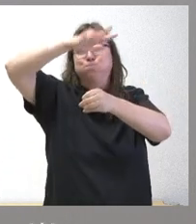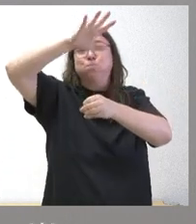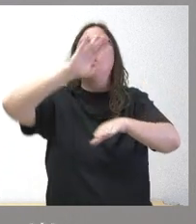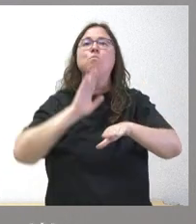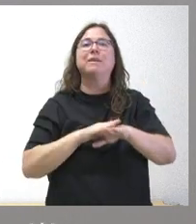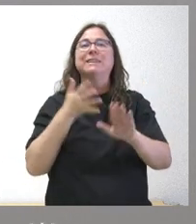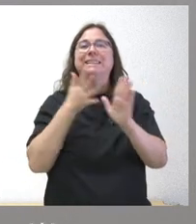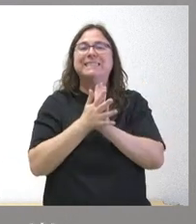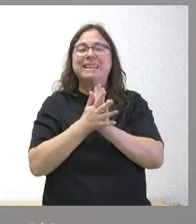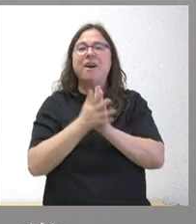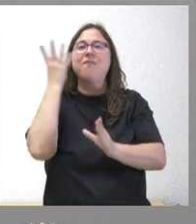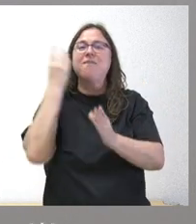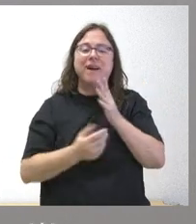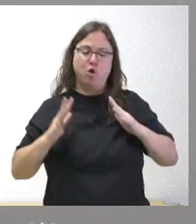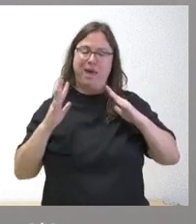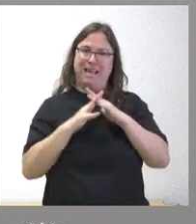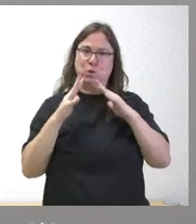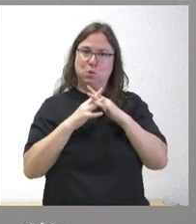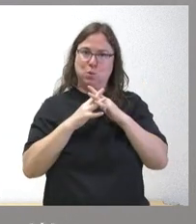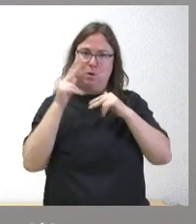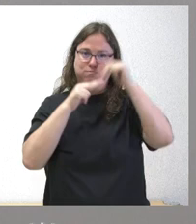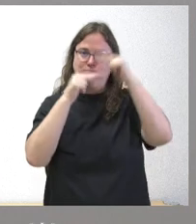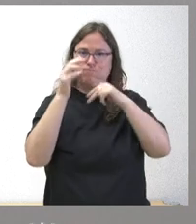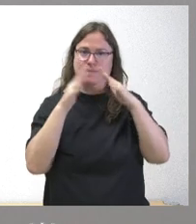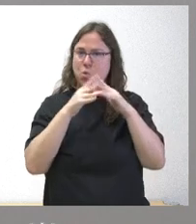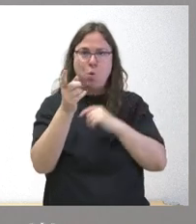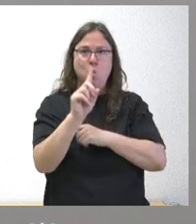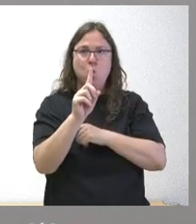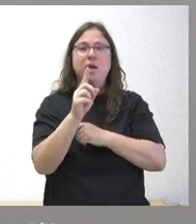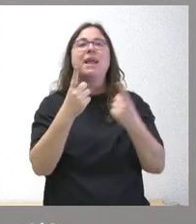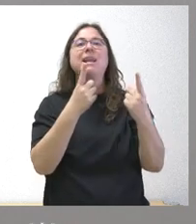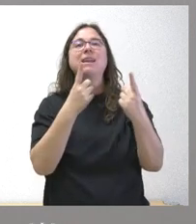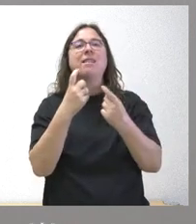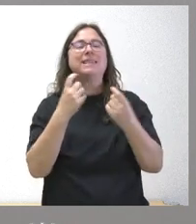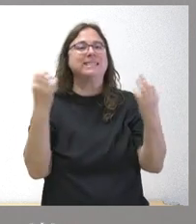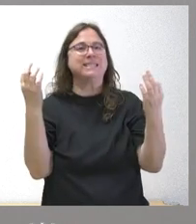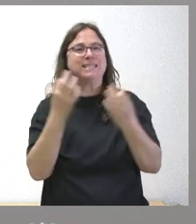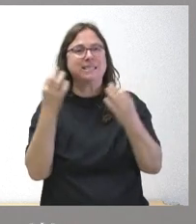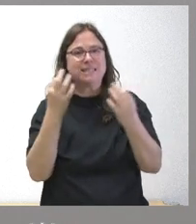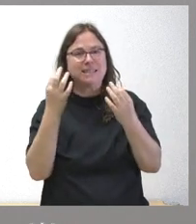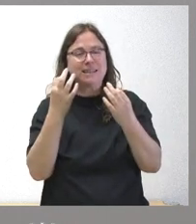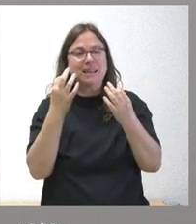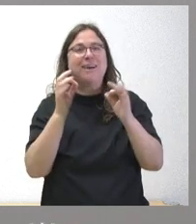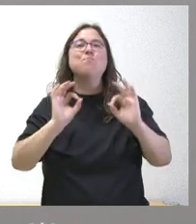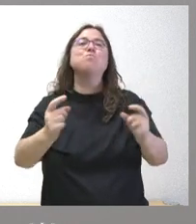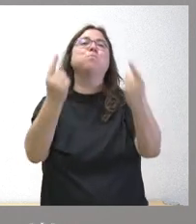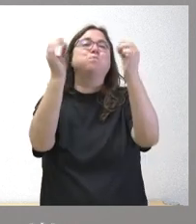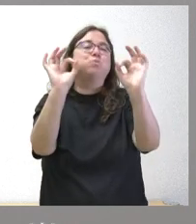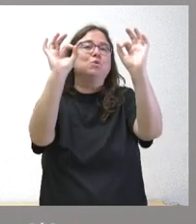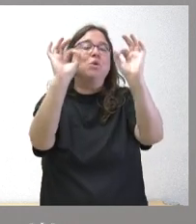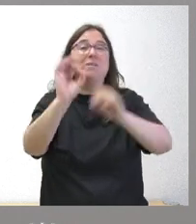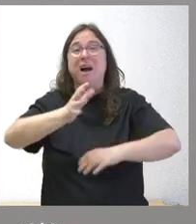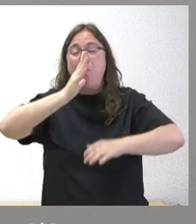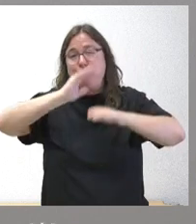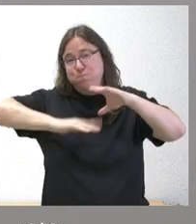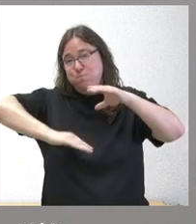es un defecto estructural de la construcción del edificio sino la necesidad en esos momentos puntuales de exceso de